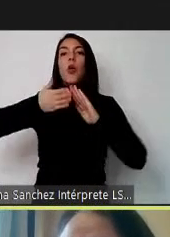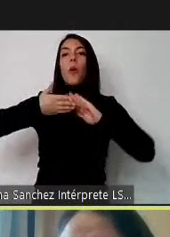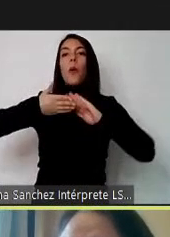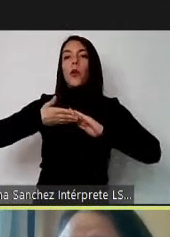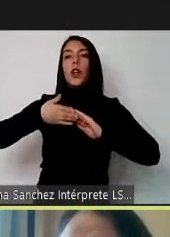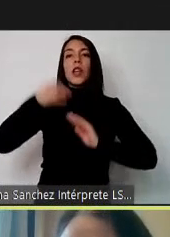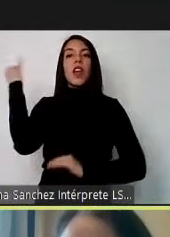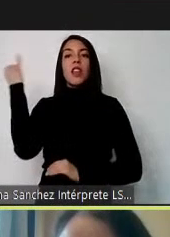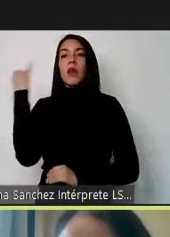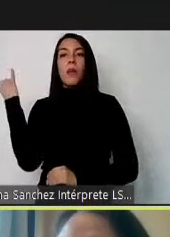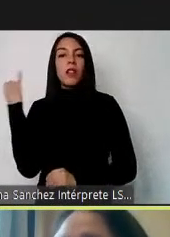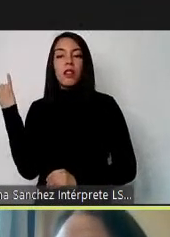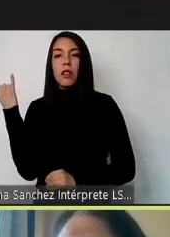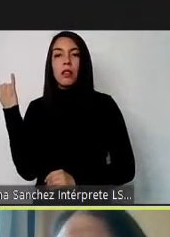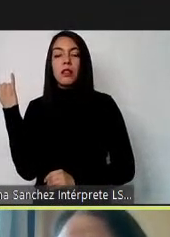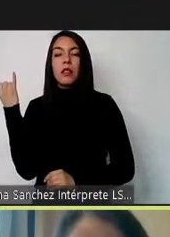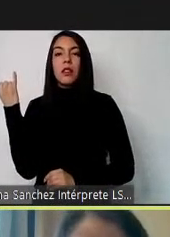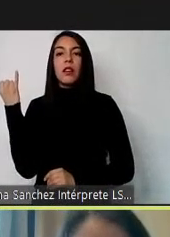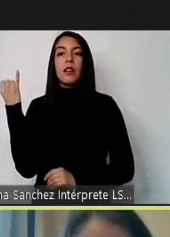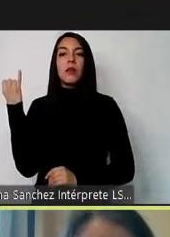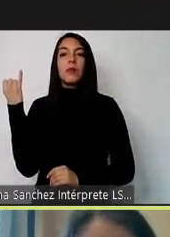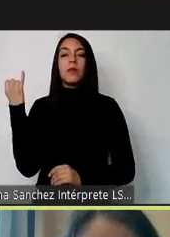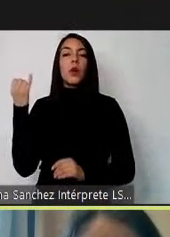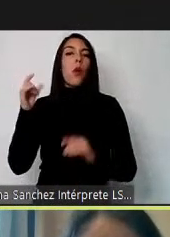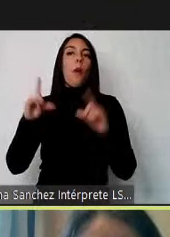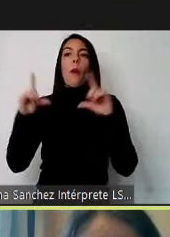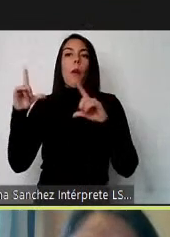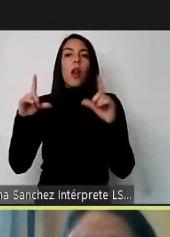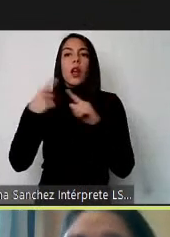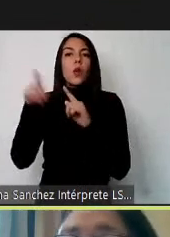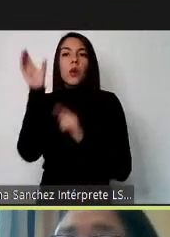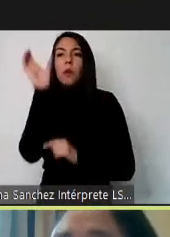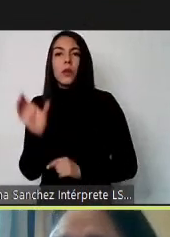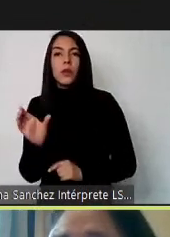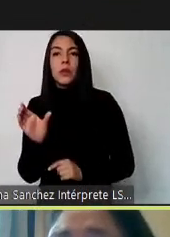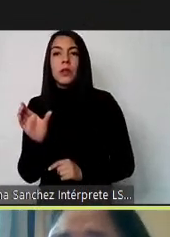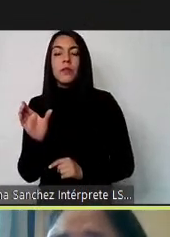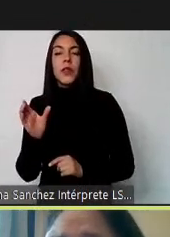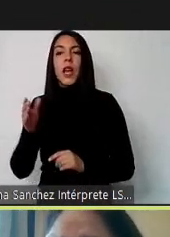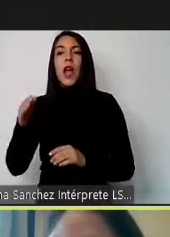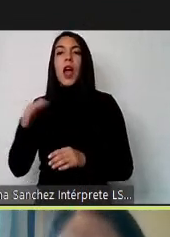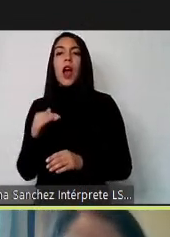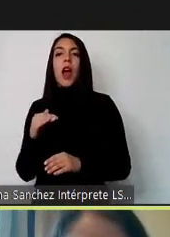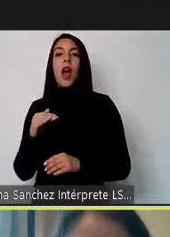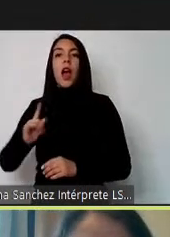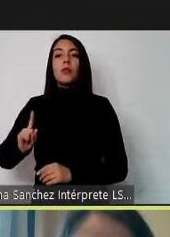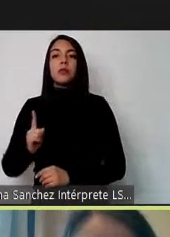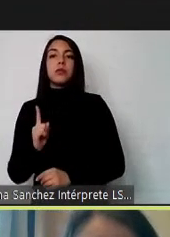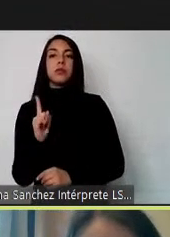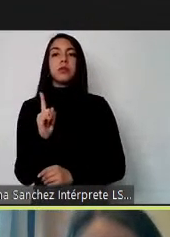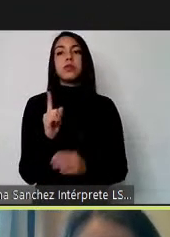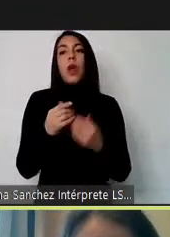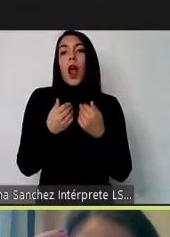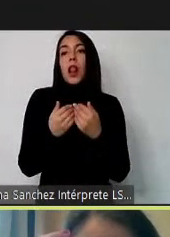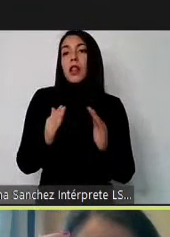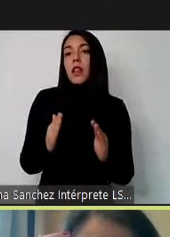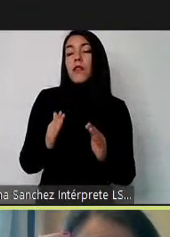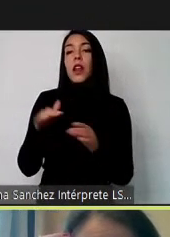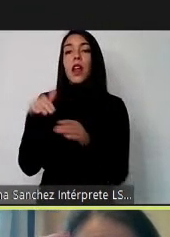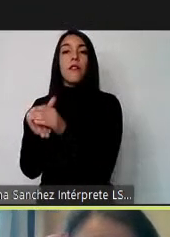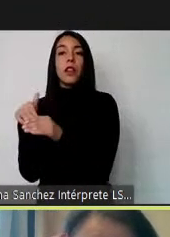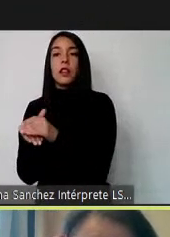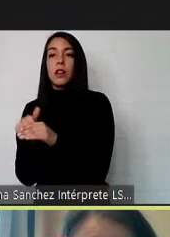independiente, de manera autónoma, como cualquier otra persona, a desplazarse libremente, a votar, a